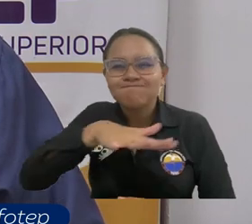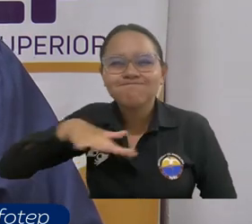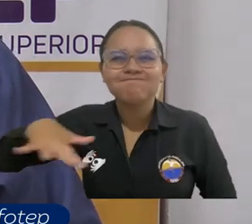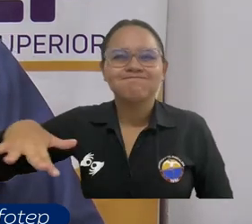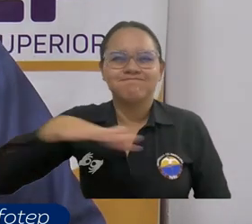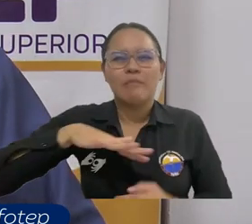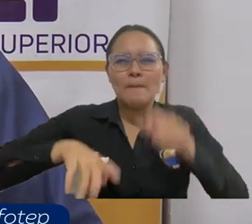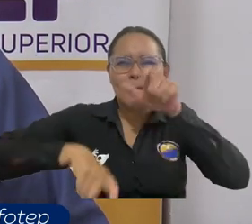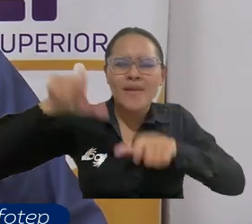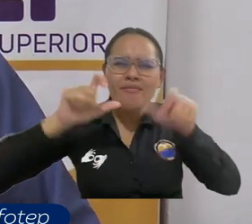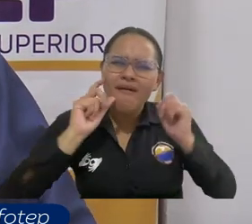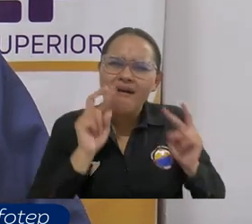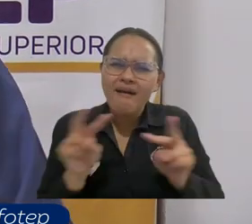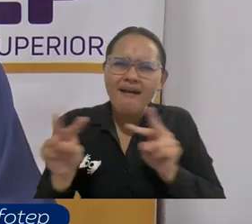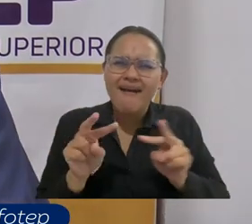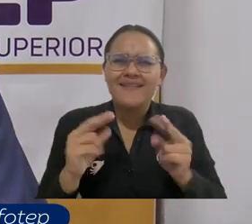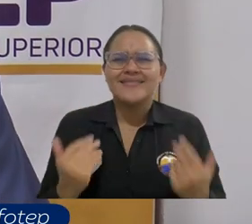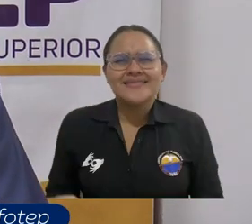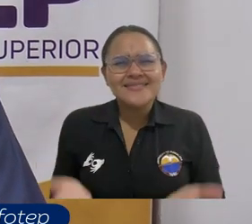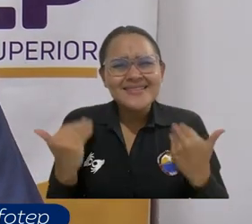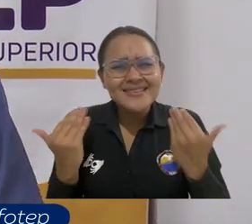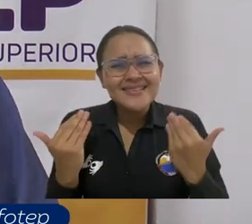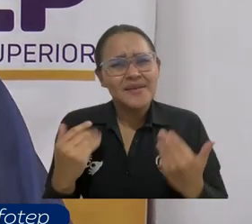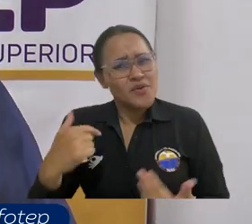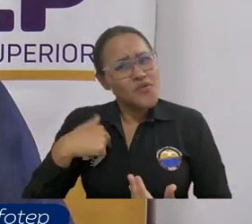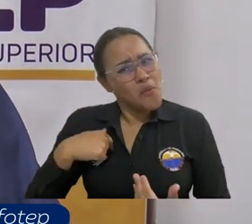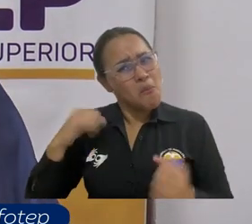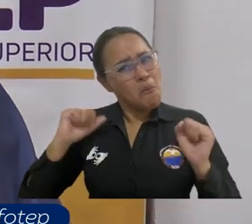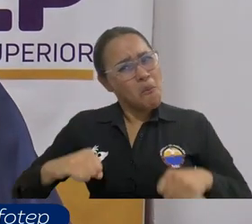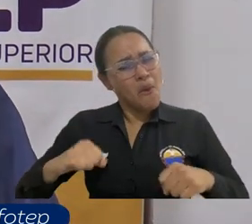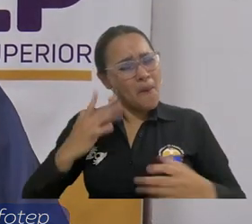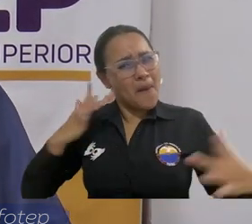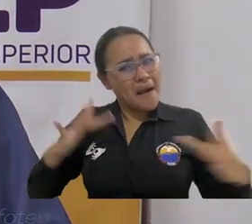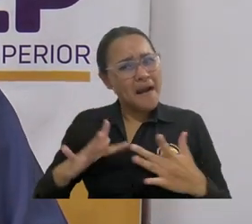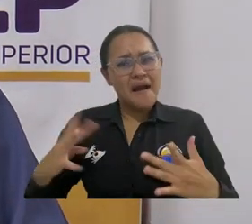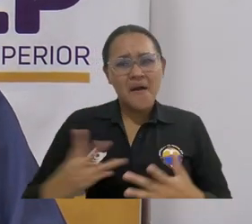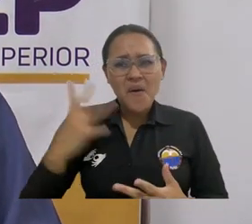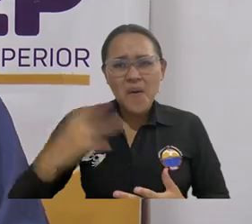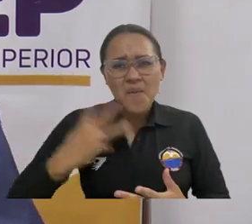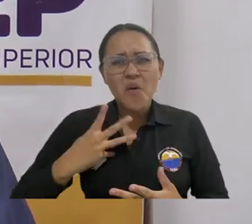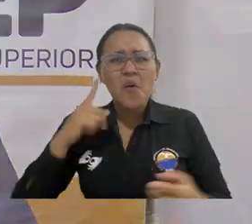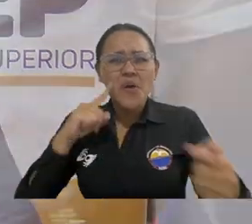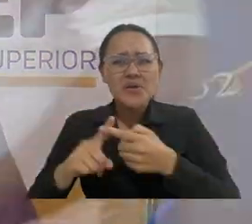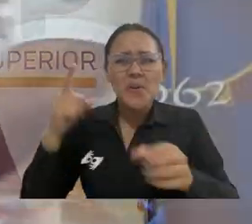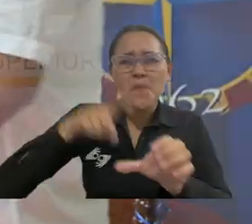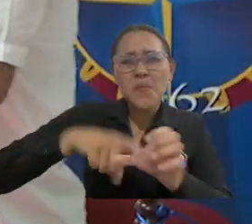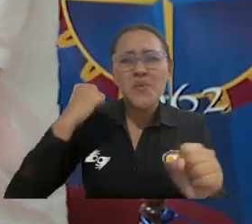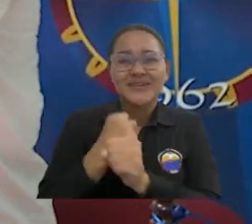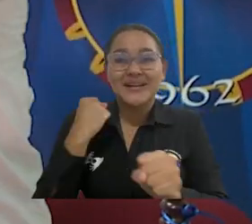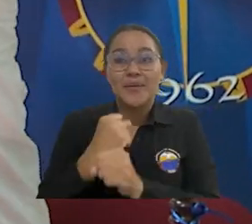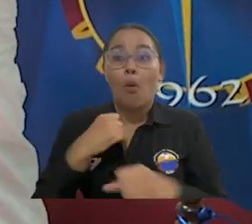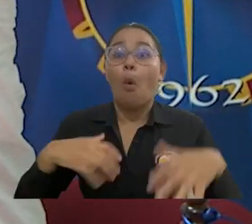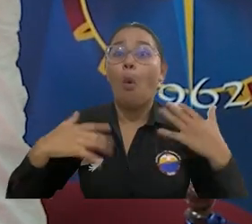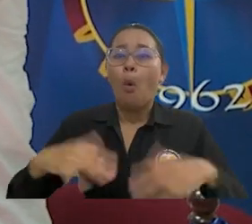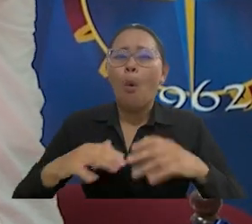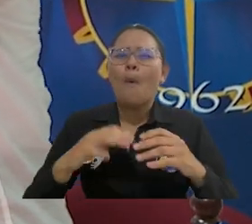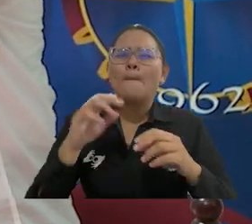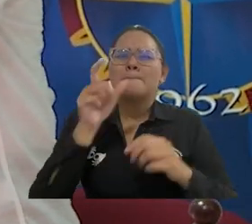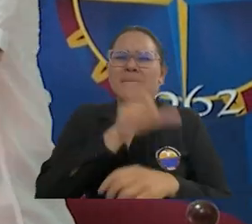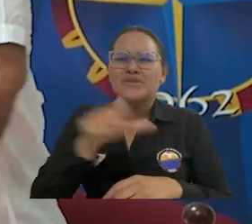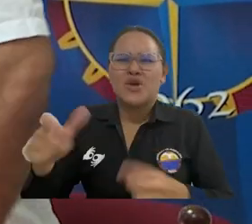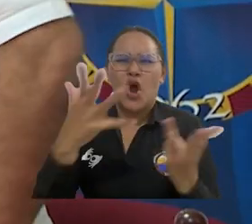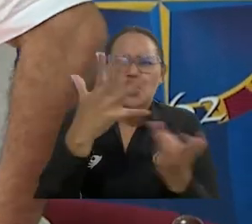población que ve en esa oferta una posibilidad de adquirir competencias para insertarse laboralmente. Más de 800